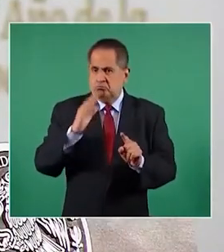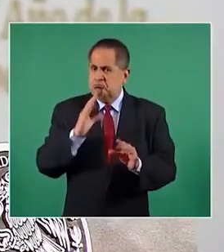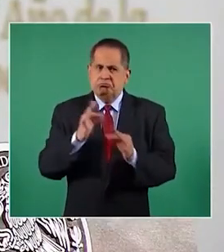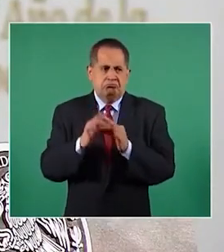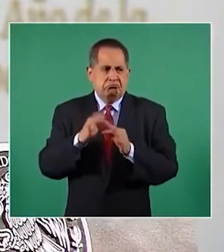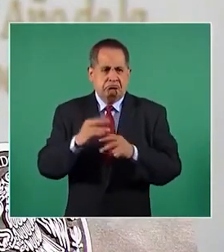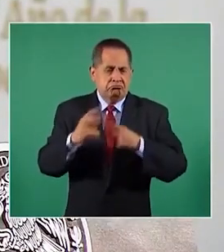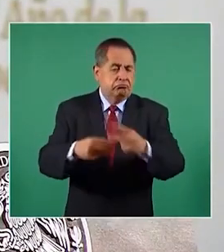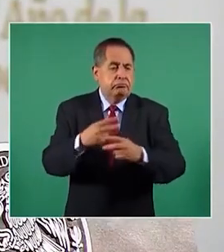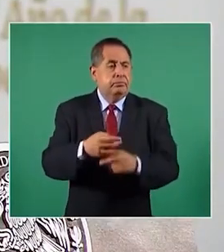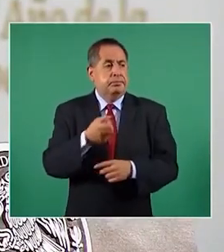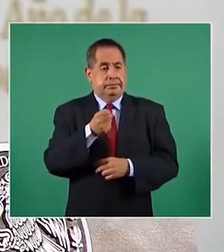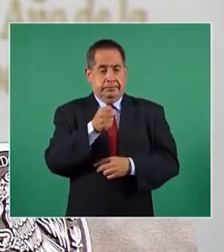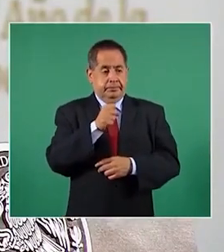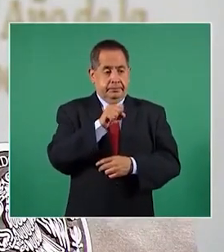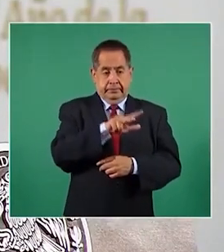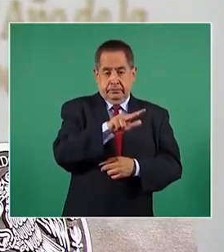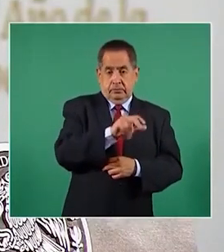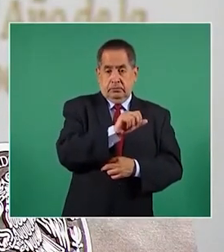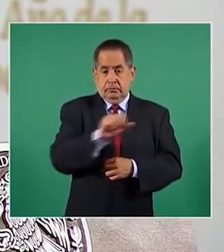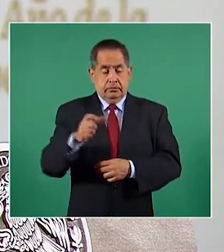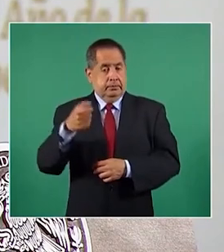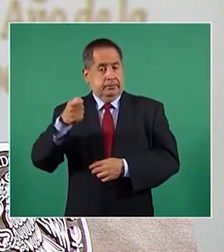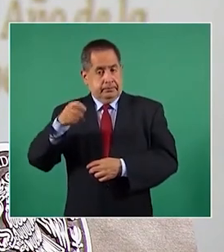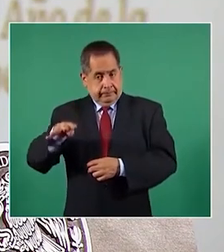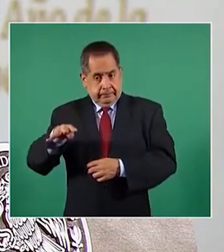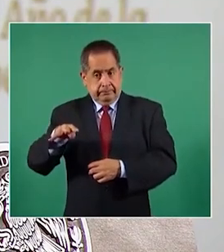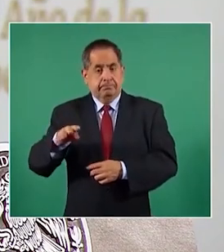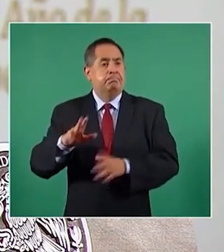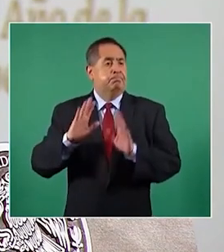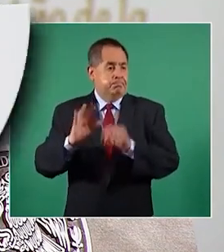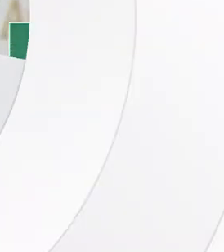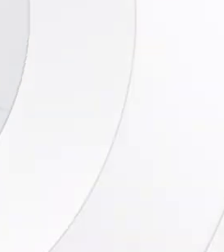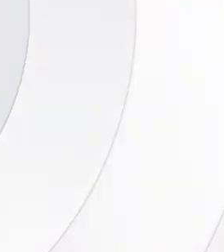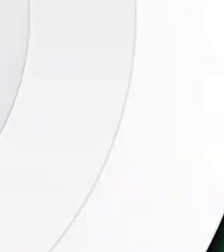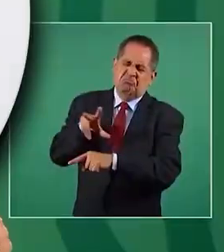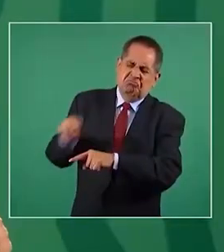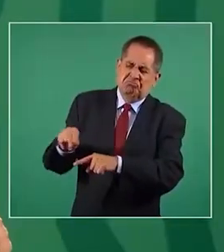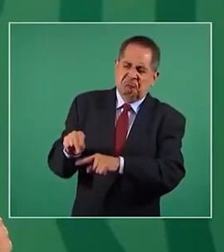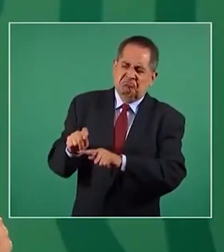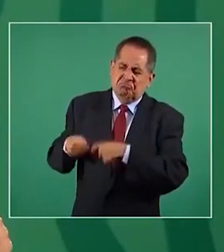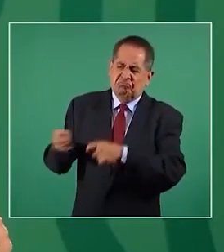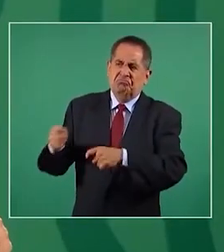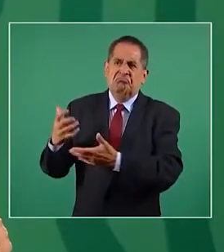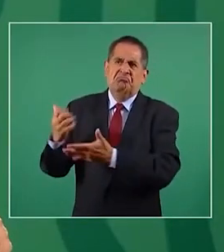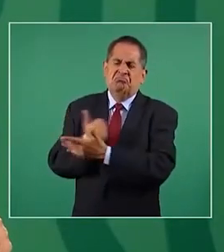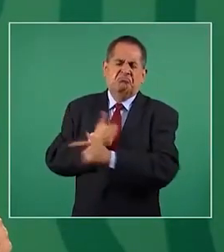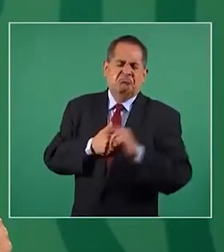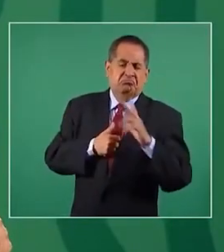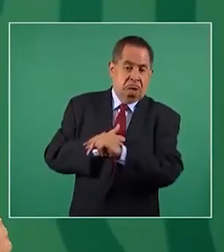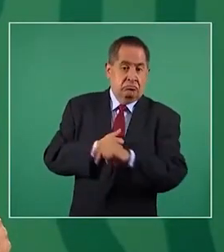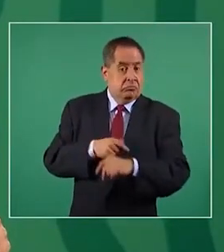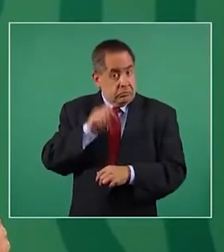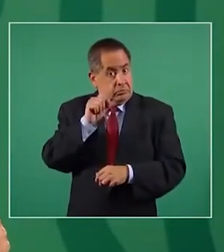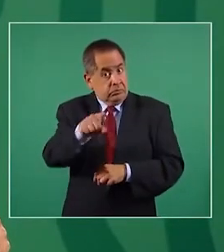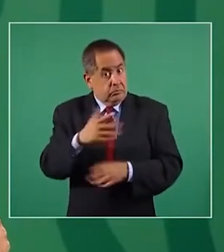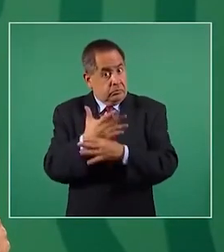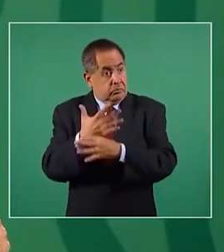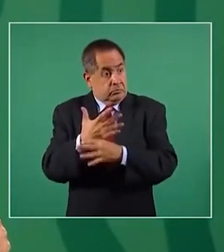18 a 29 quienes ya están vacunándose. A llegar. Además, él mismo